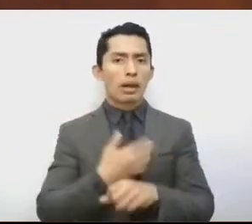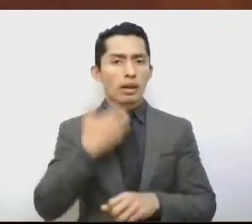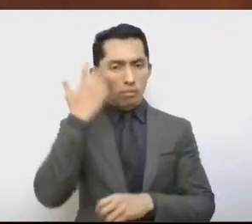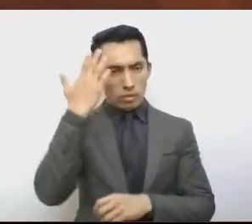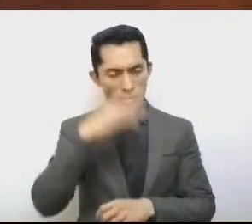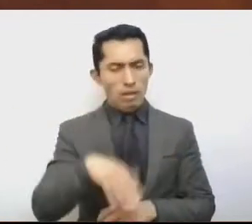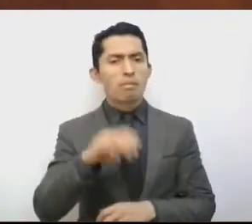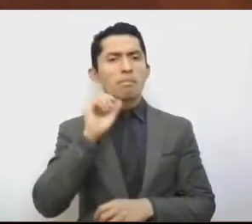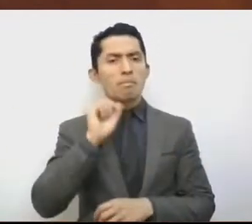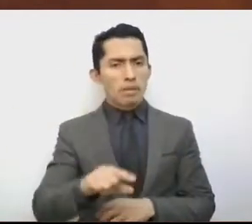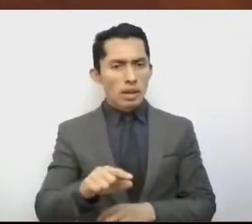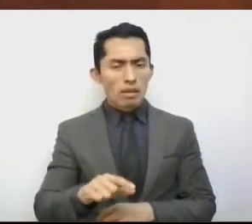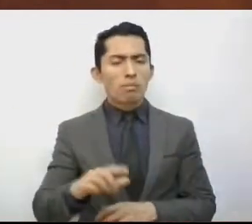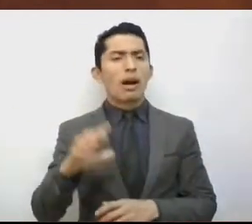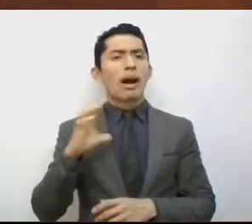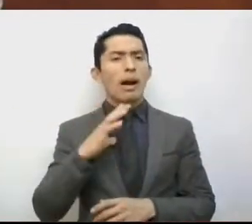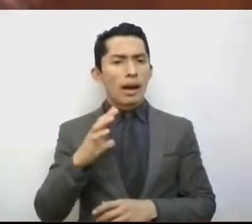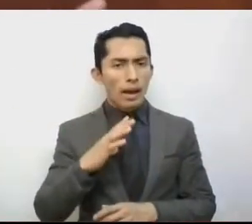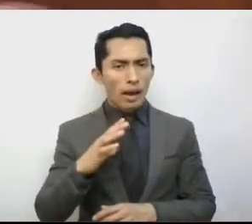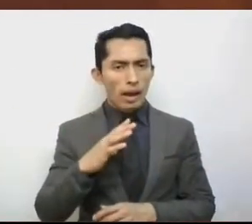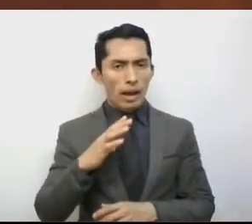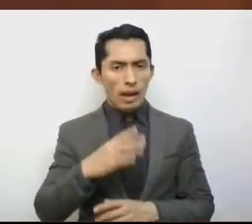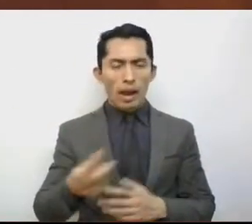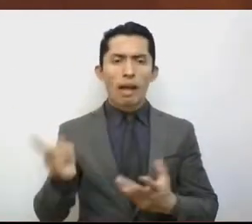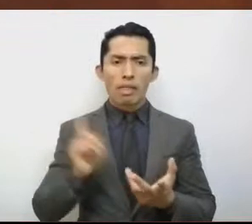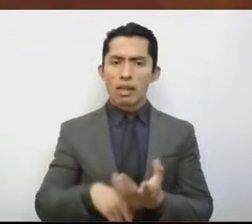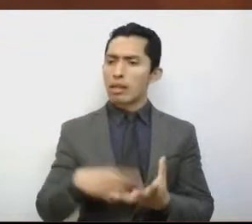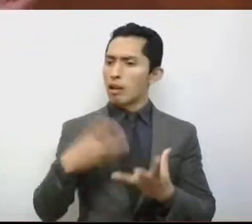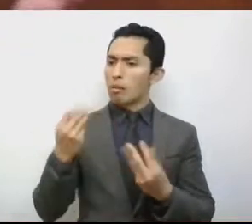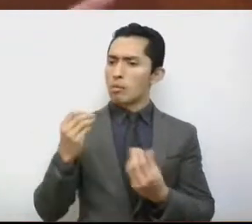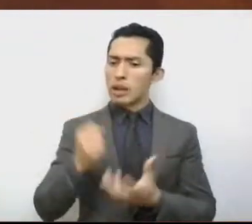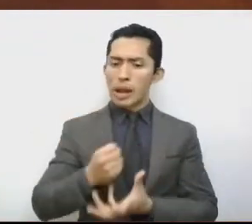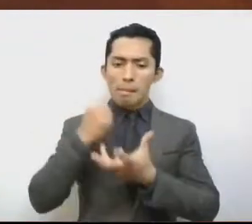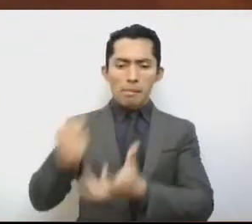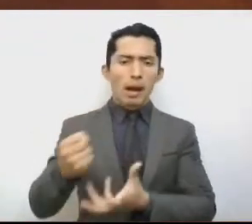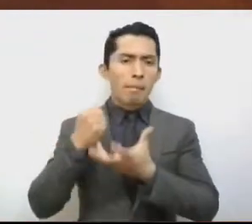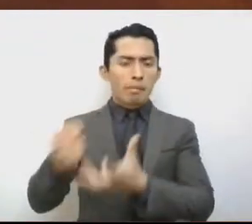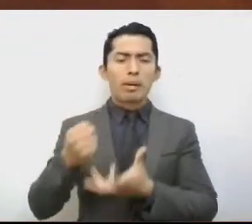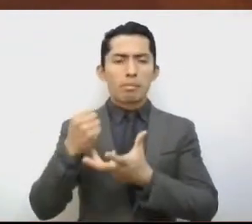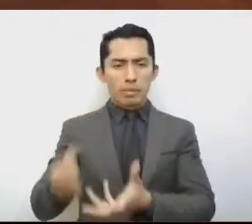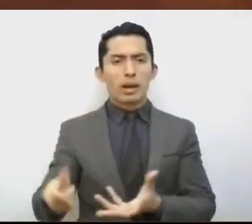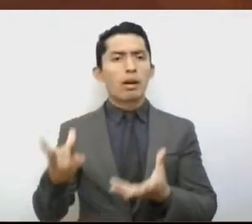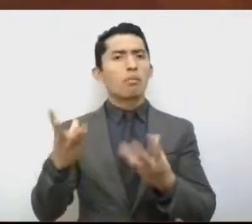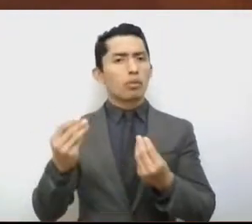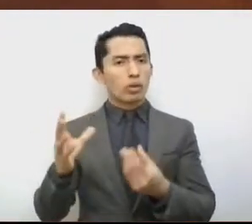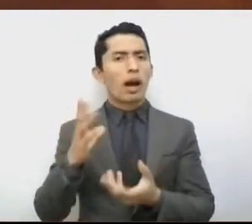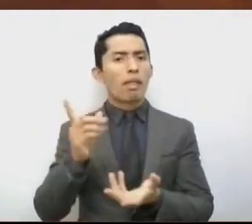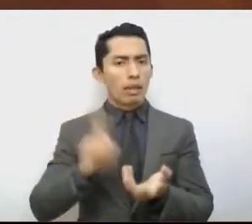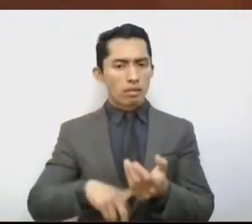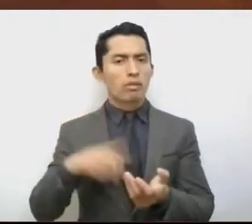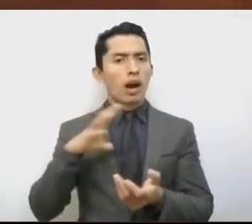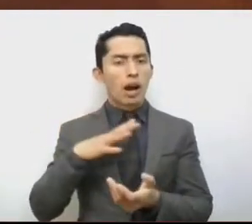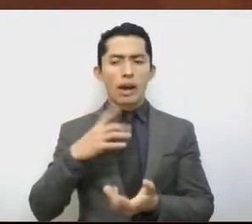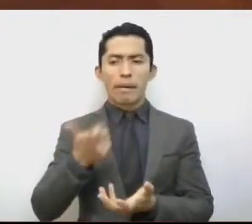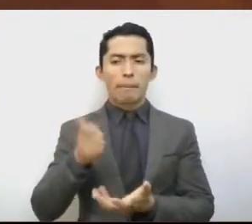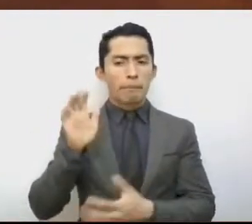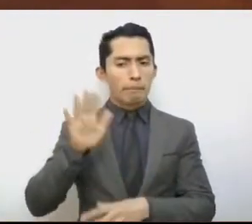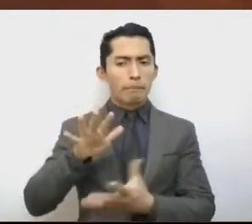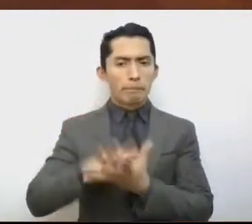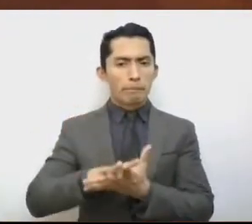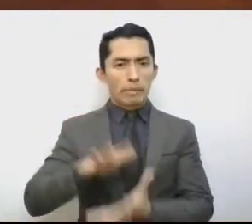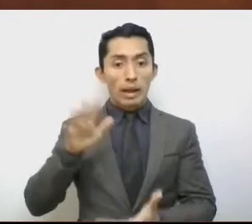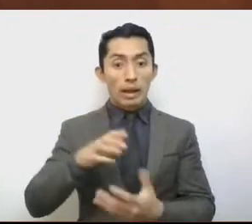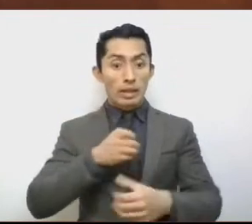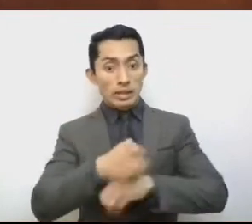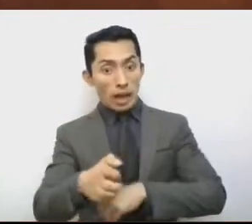con los mayores recursos, con el mayor presupuesto, no solamente a nivel estatal,